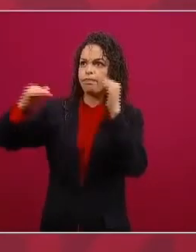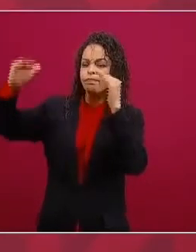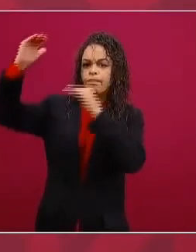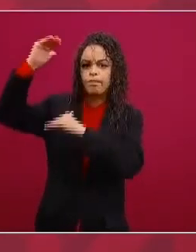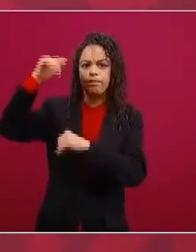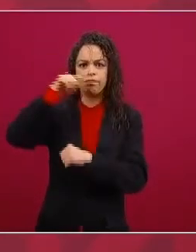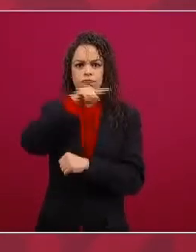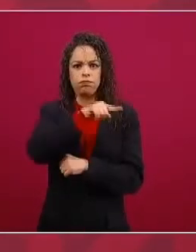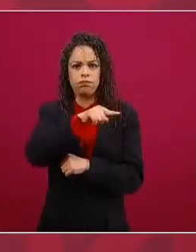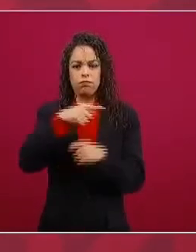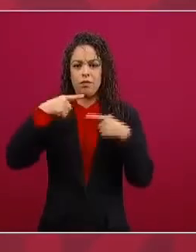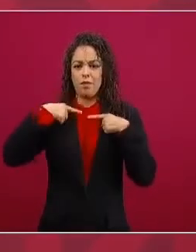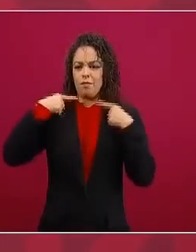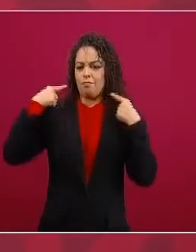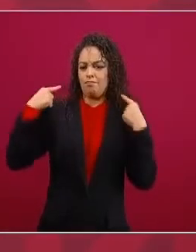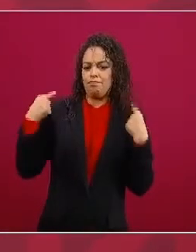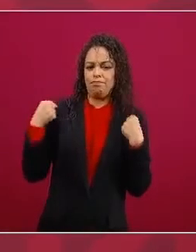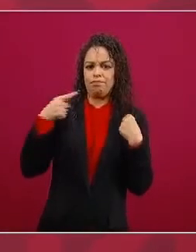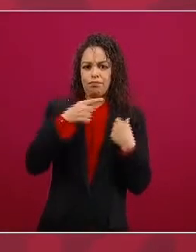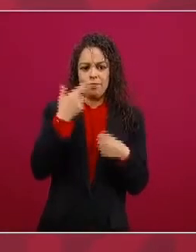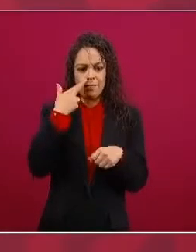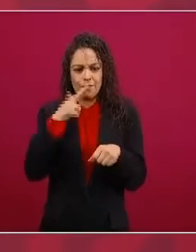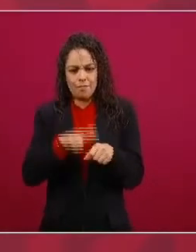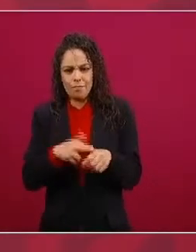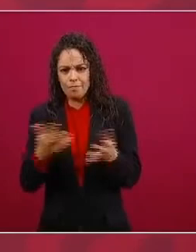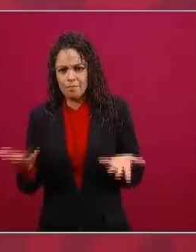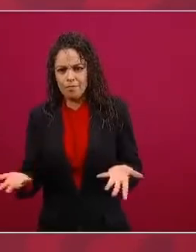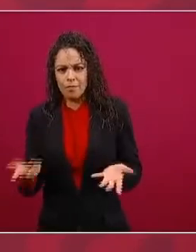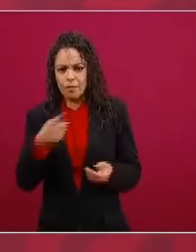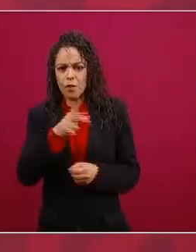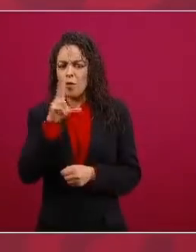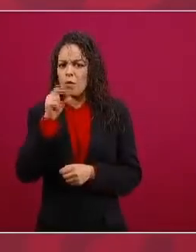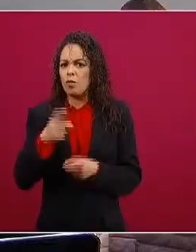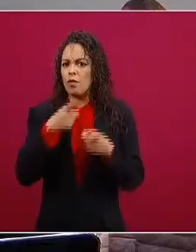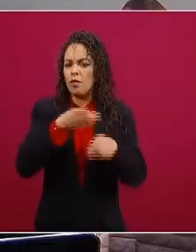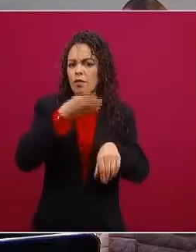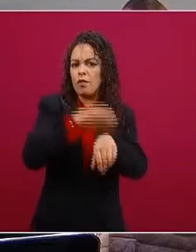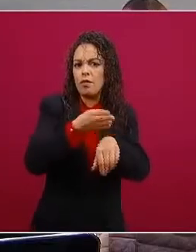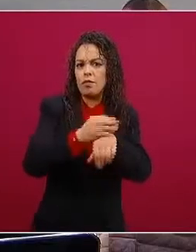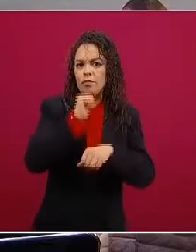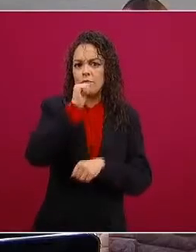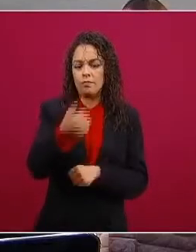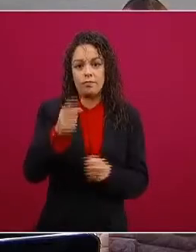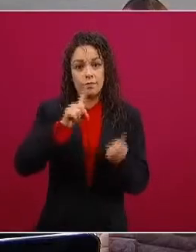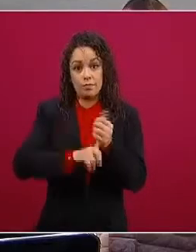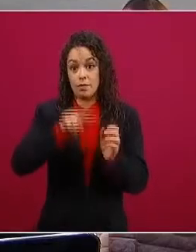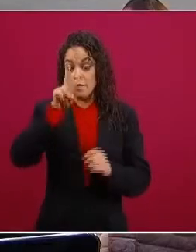me daría vergüenza claro